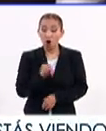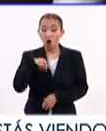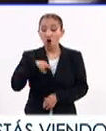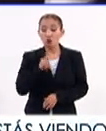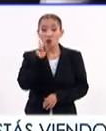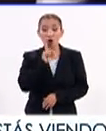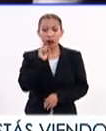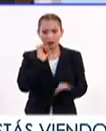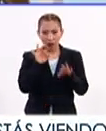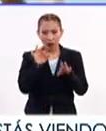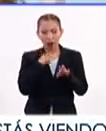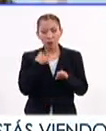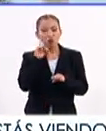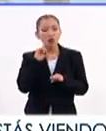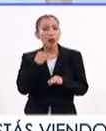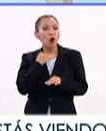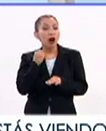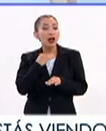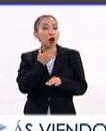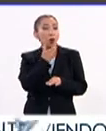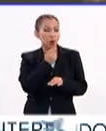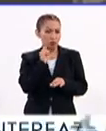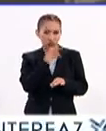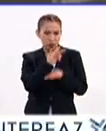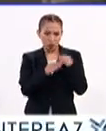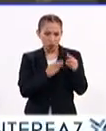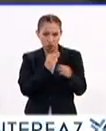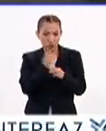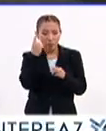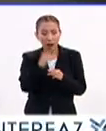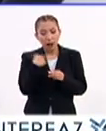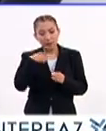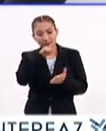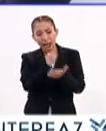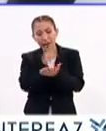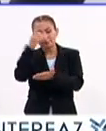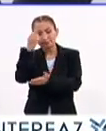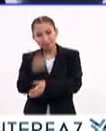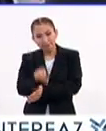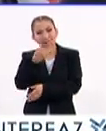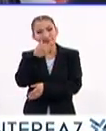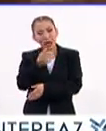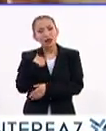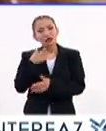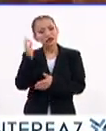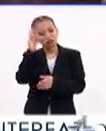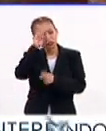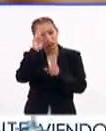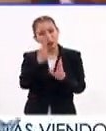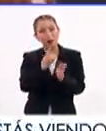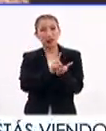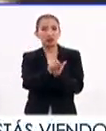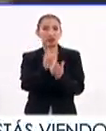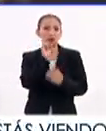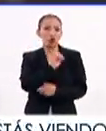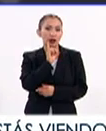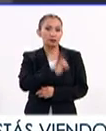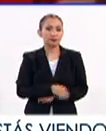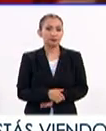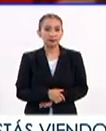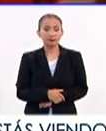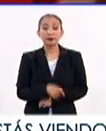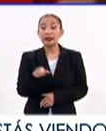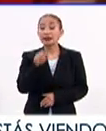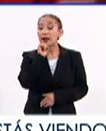Mujeres trabaja con legisladoras y legisladores de todo el mundo para aprobar leyes contundentes que permitan respetar los derechos de las mujeres,